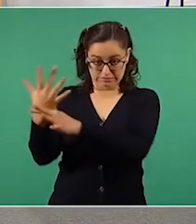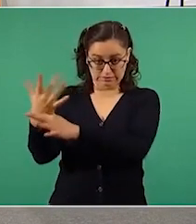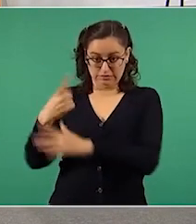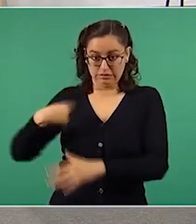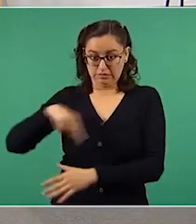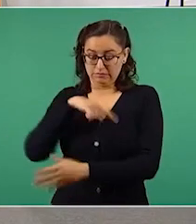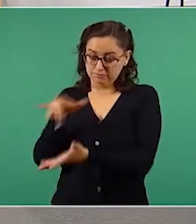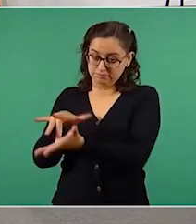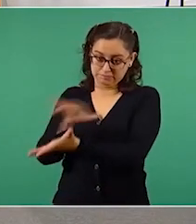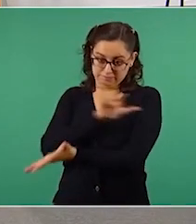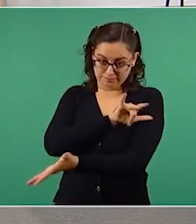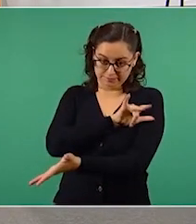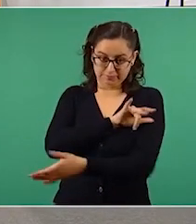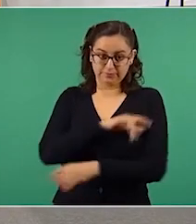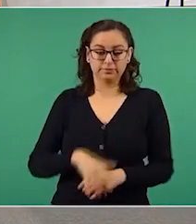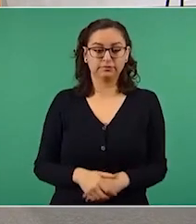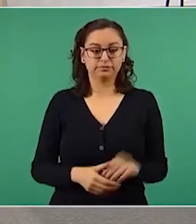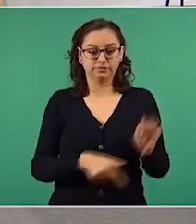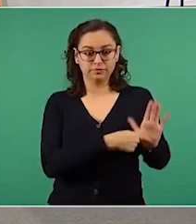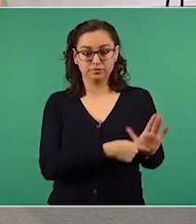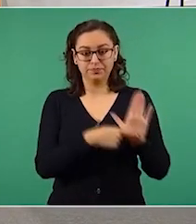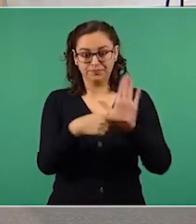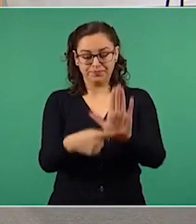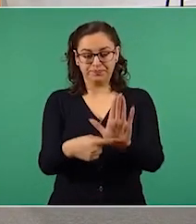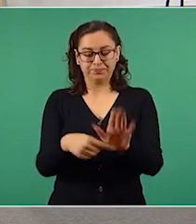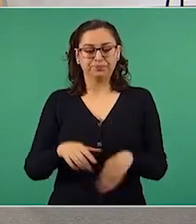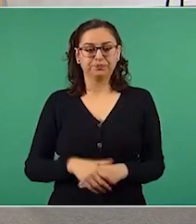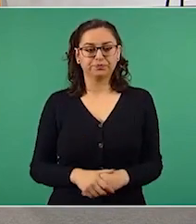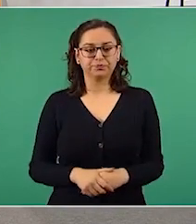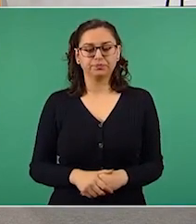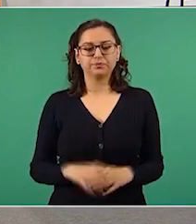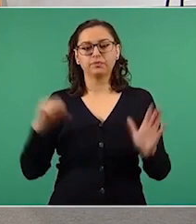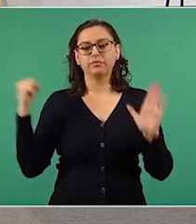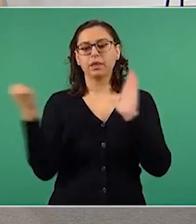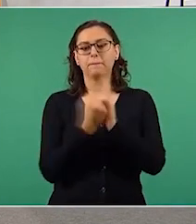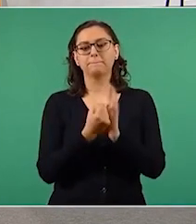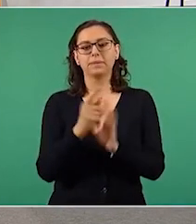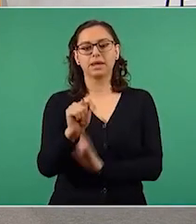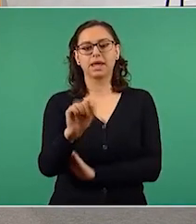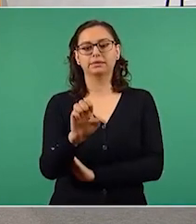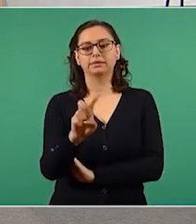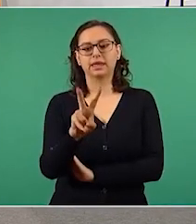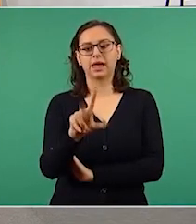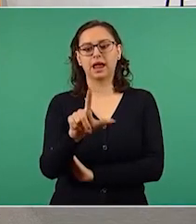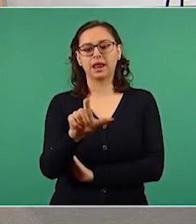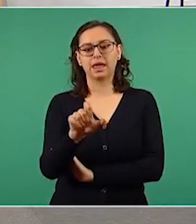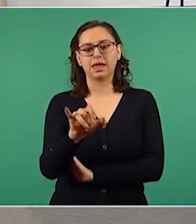Bueno, primero queremos presentar a Televisa, esta es Televisa.